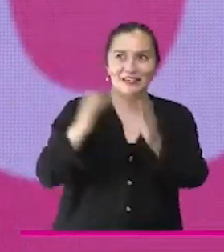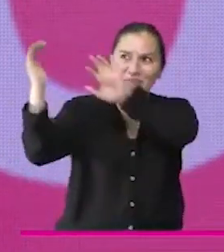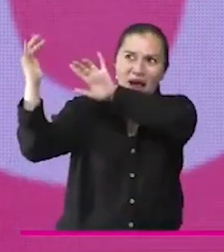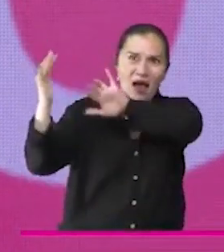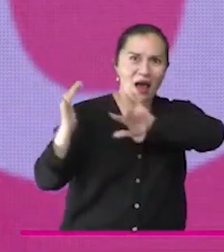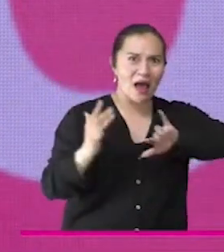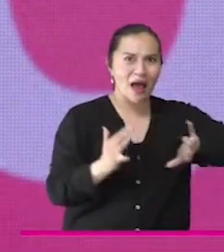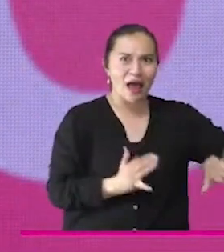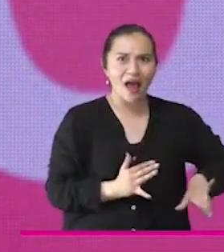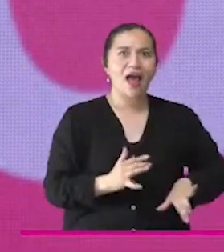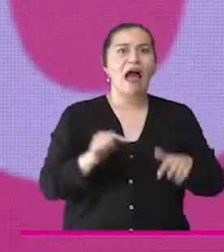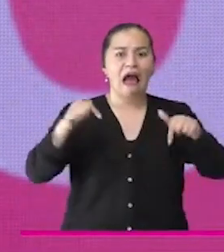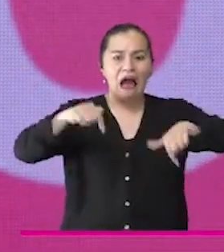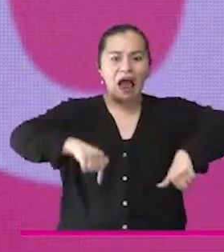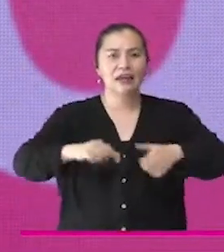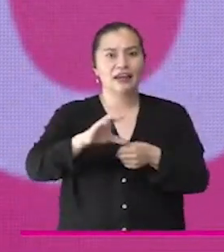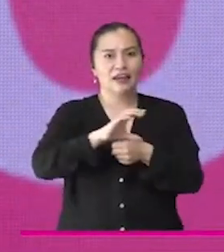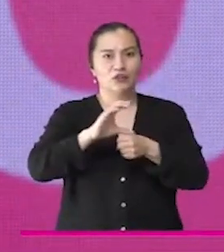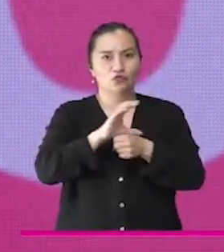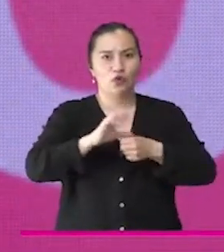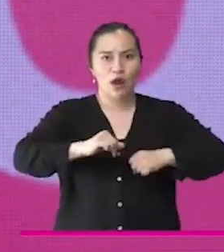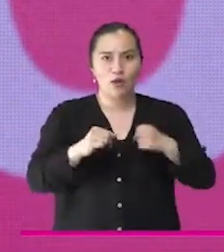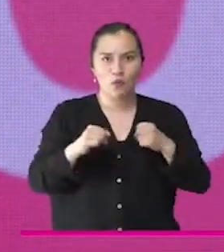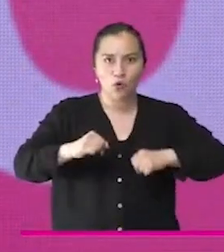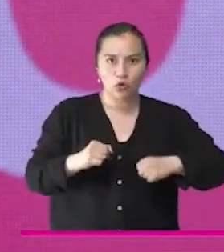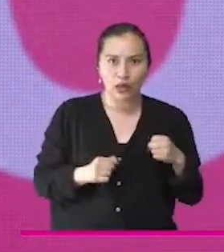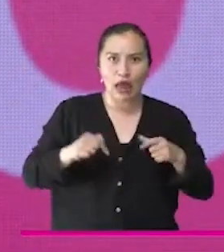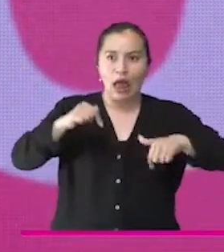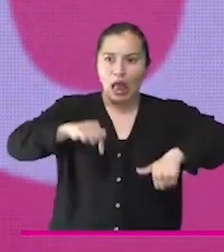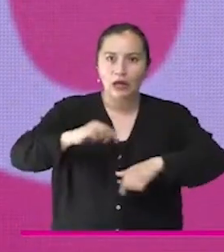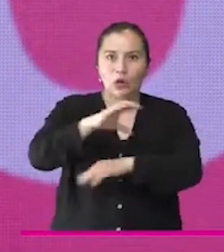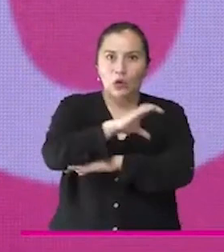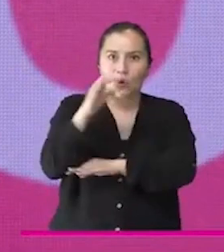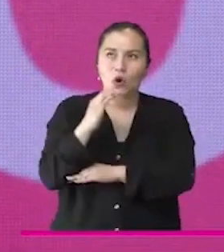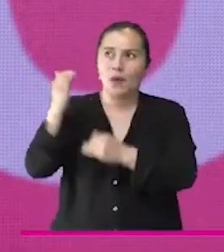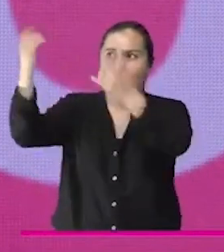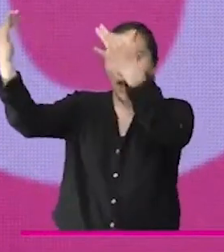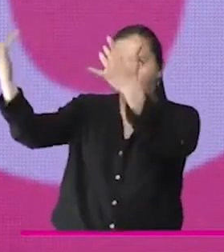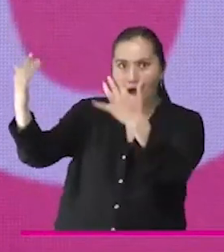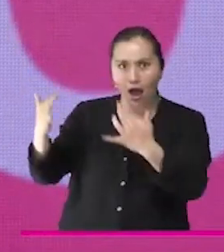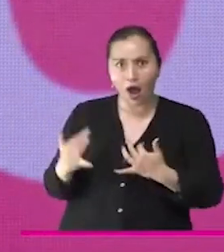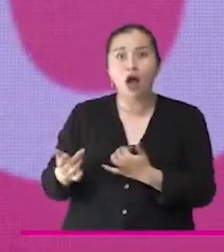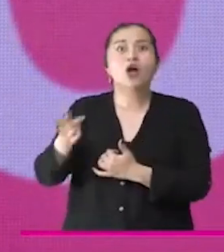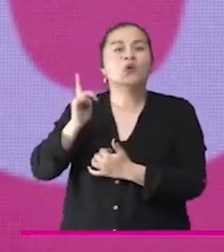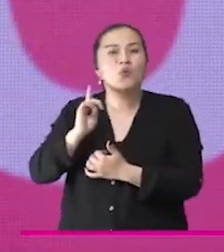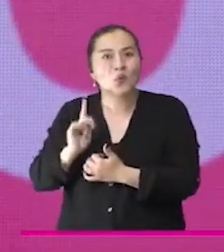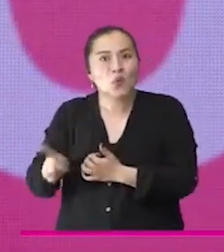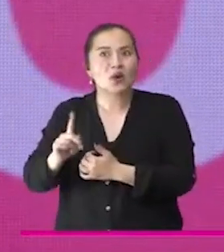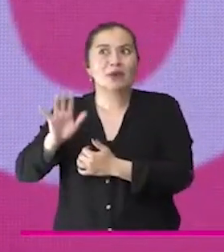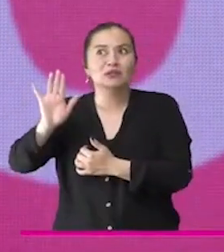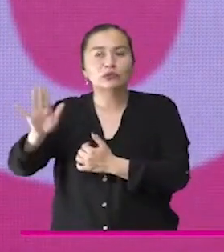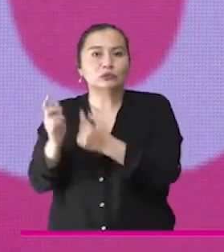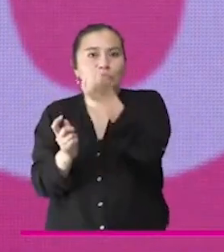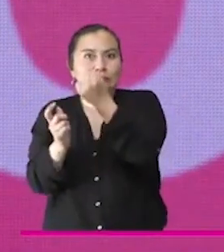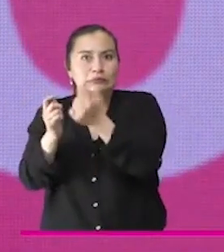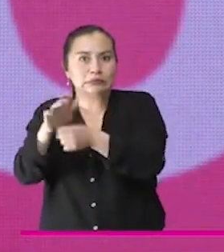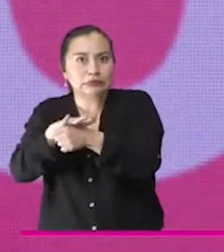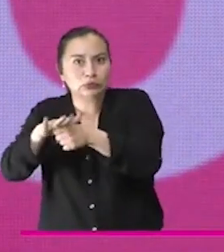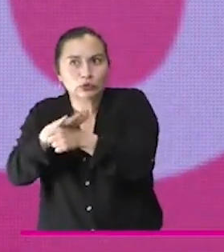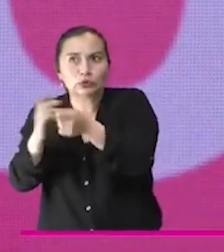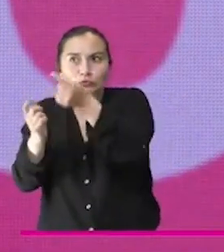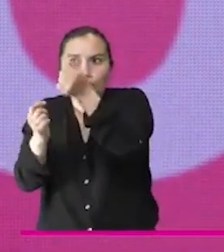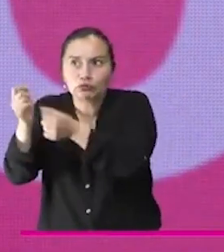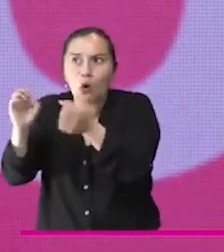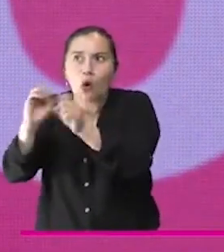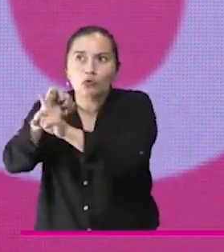personas que migran a nuestra ciudad, a nuestro país, teniendo en cuenta unas características particulares económicas o sociales de sus